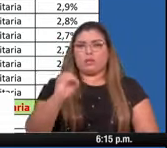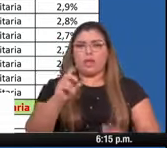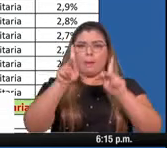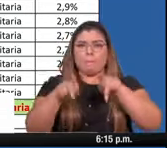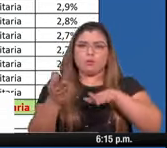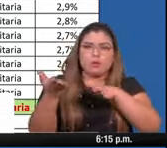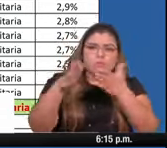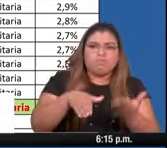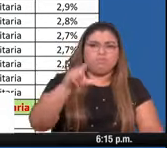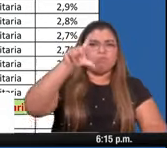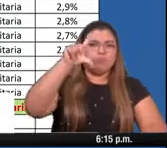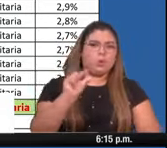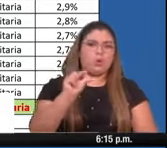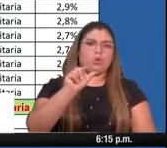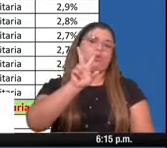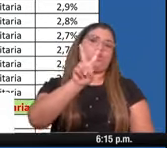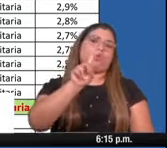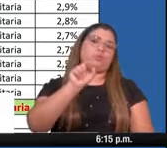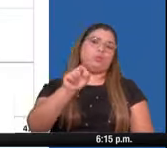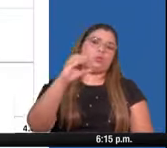letalidad de 2.